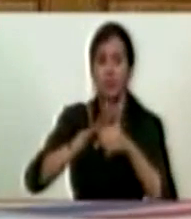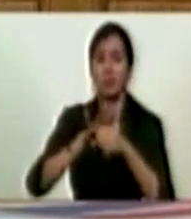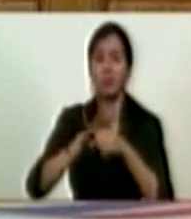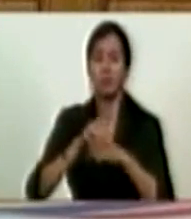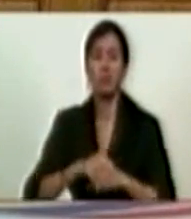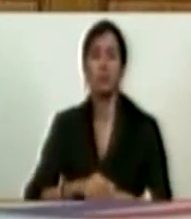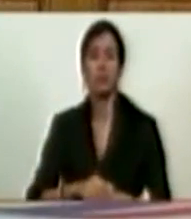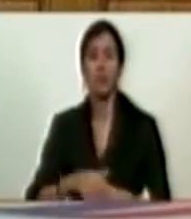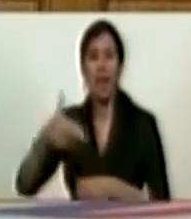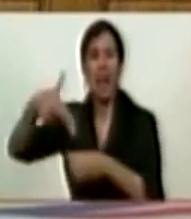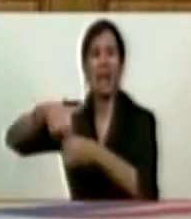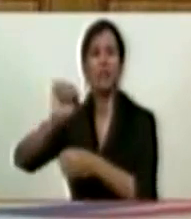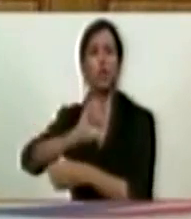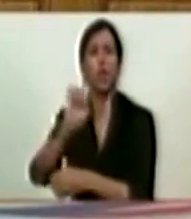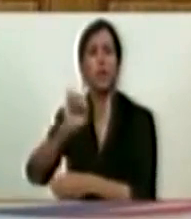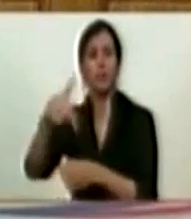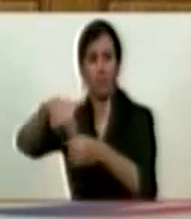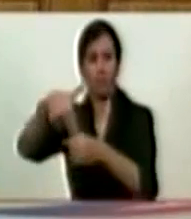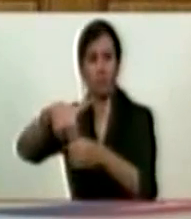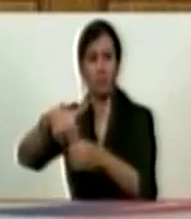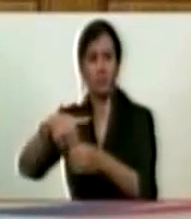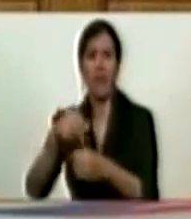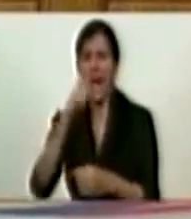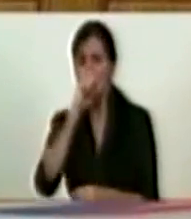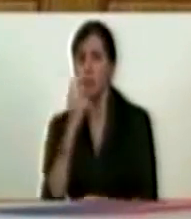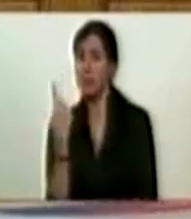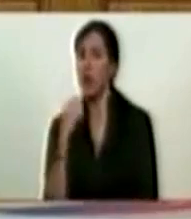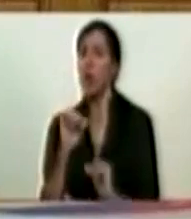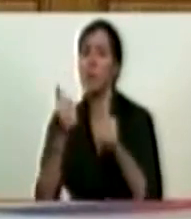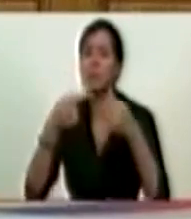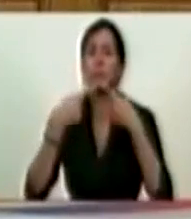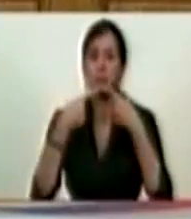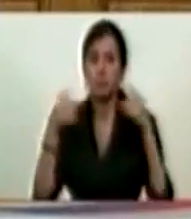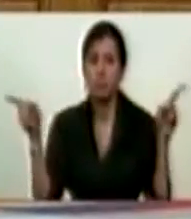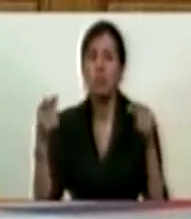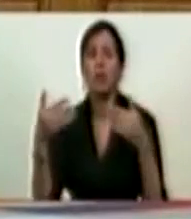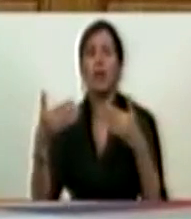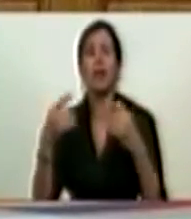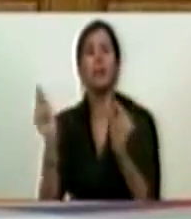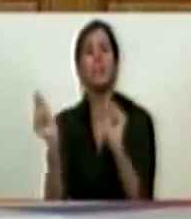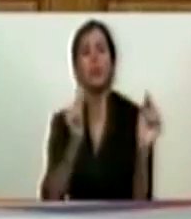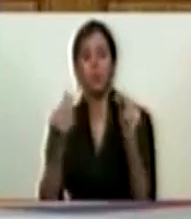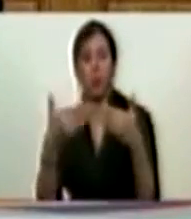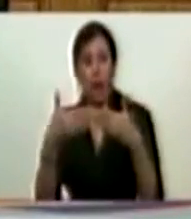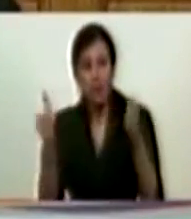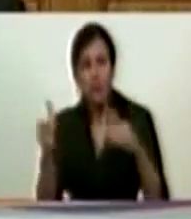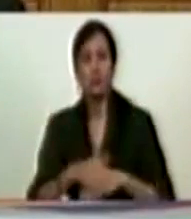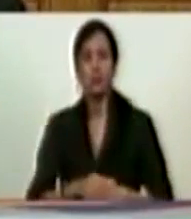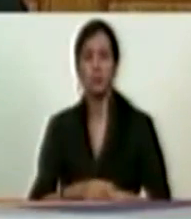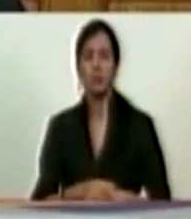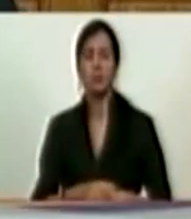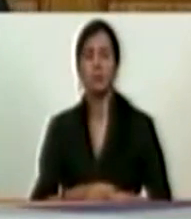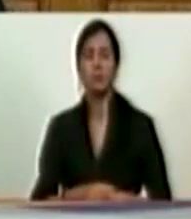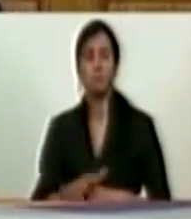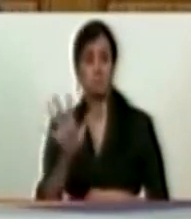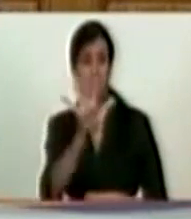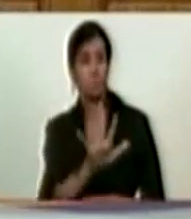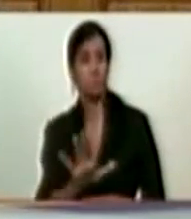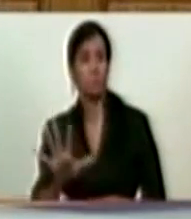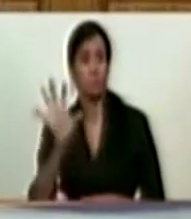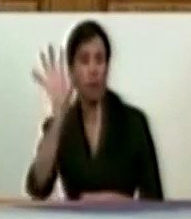La gasolina, ustedes saben, abrimos el debate el año pasado y buena parte de nuestro país